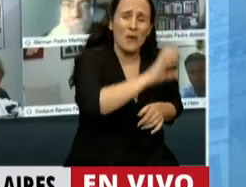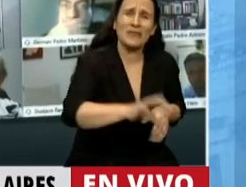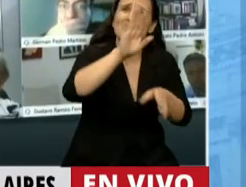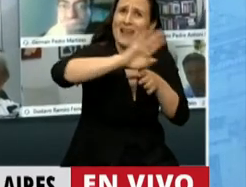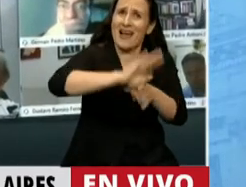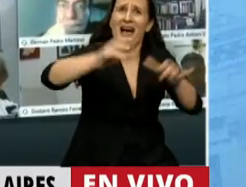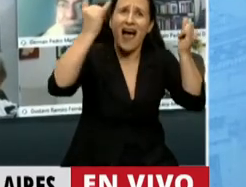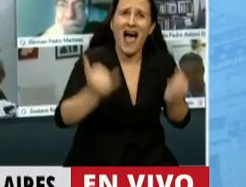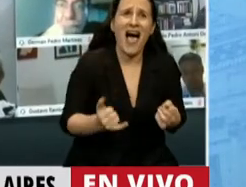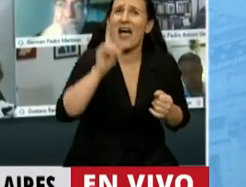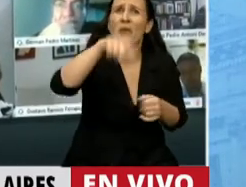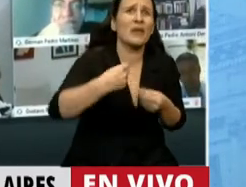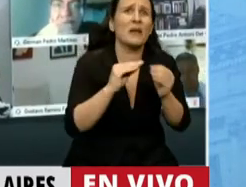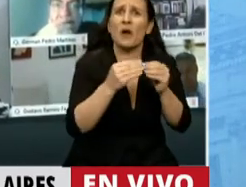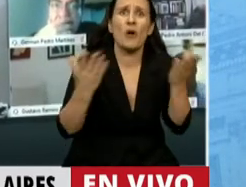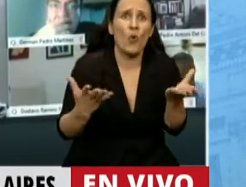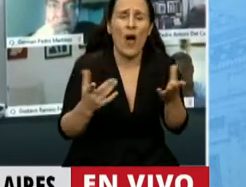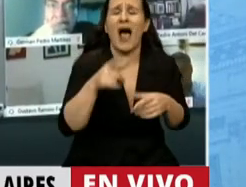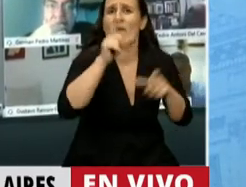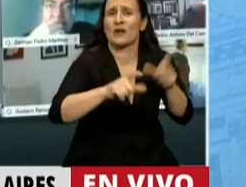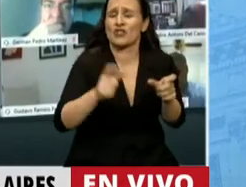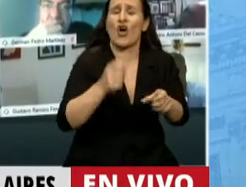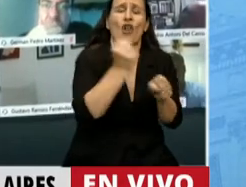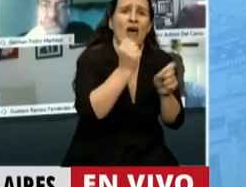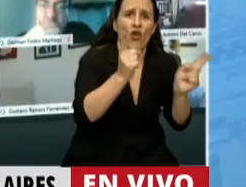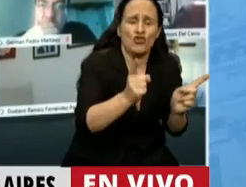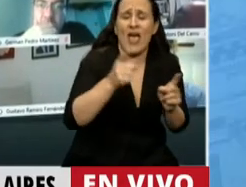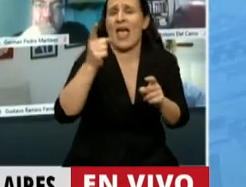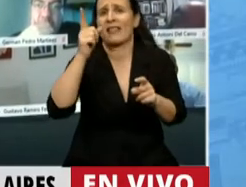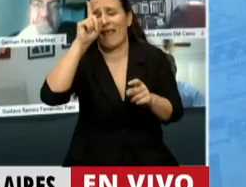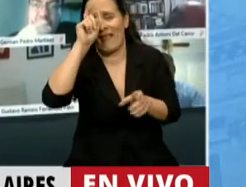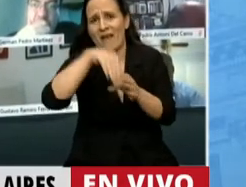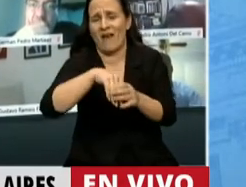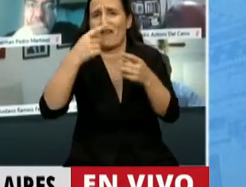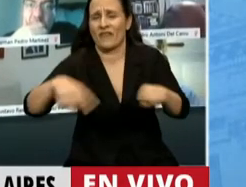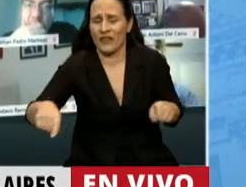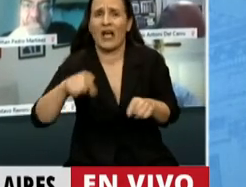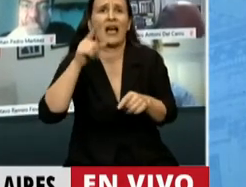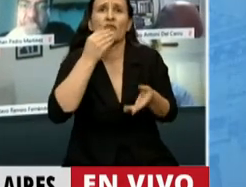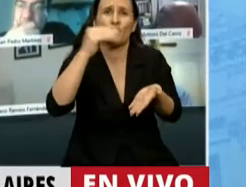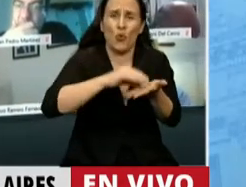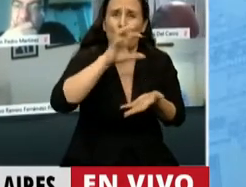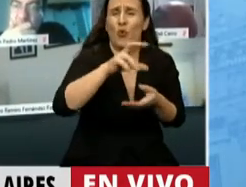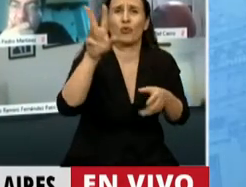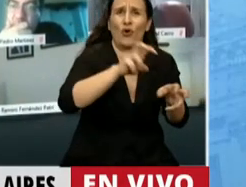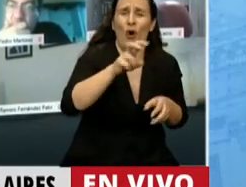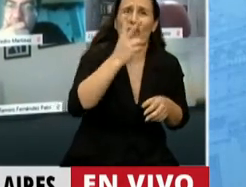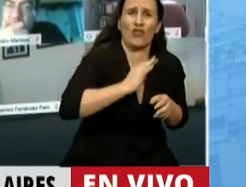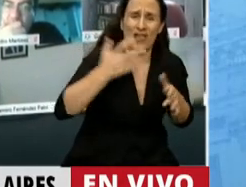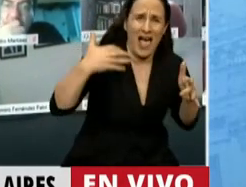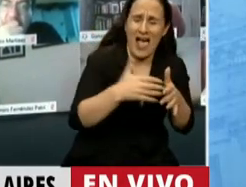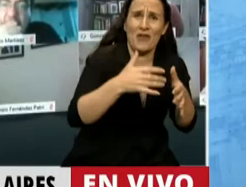y las consecuencias son claras. Los docentes, los trabajos de la salud, los estatales de Chubut no cobran su salario en tiempo y forma hace dos años.